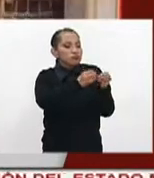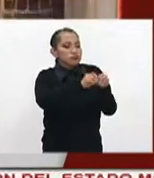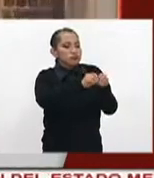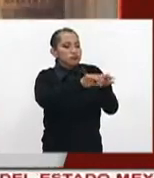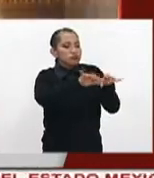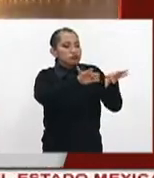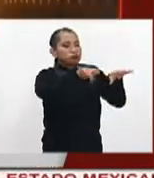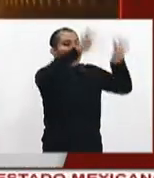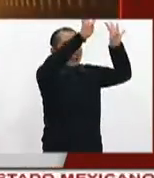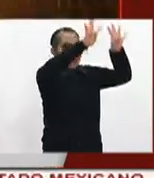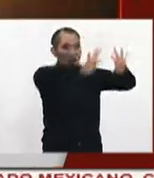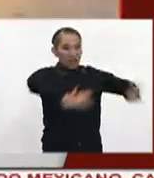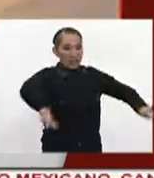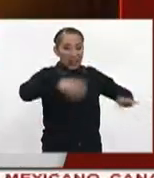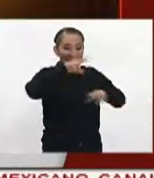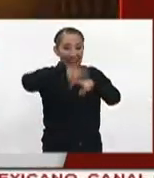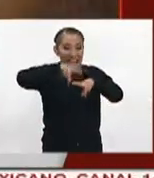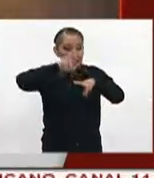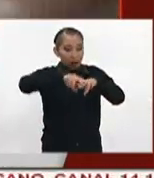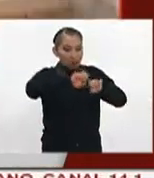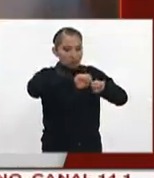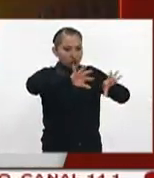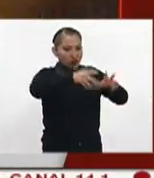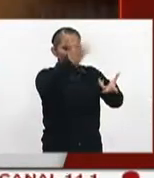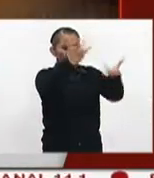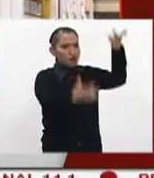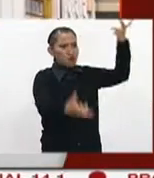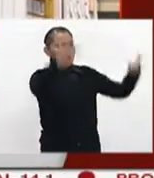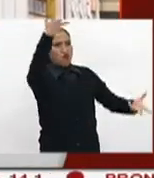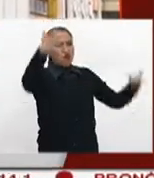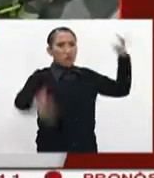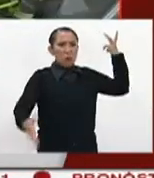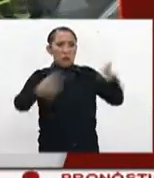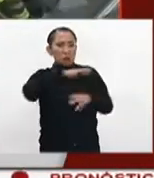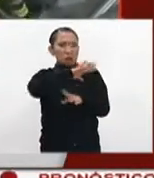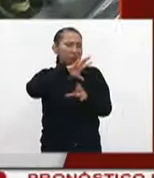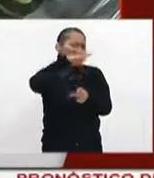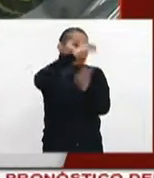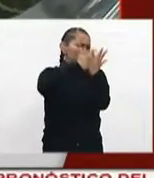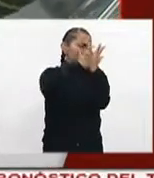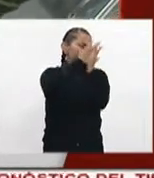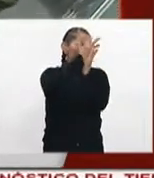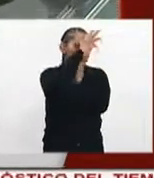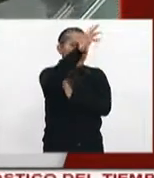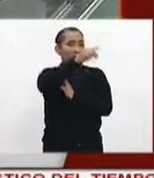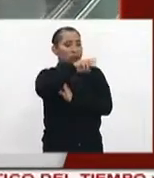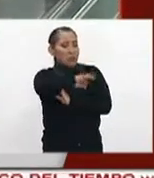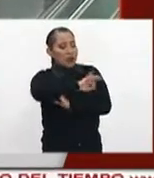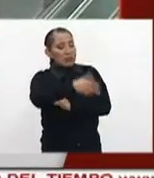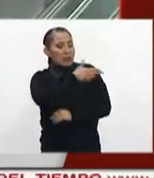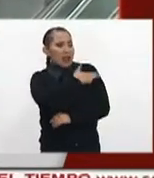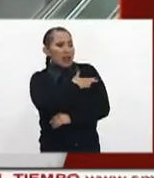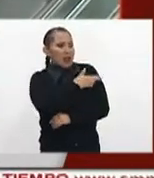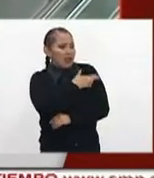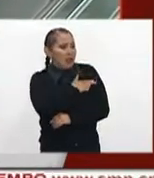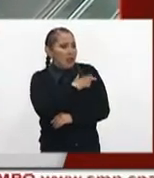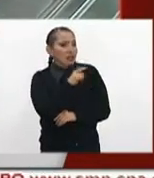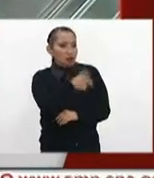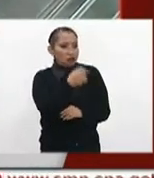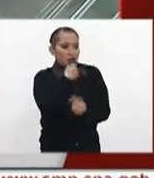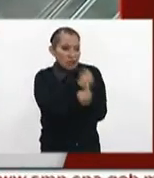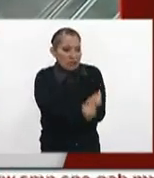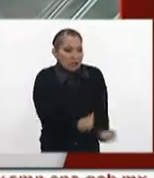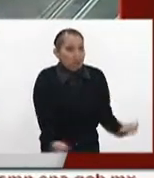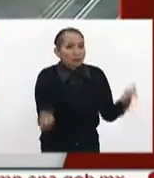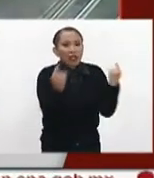agarrar la cortina, el sillón, etc. Un incidente pequeño, pues es un incidente de grandes proporciones, donde puede salir lesionado a los